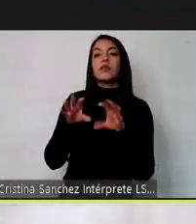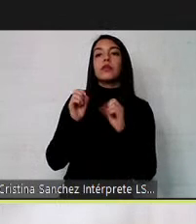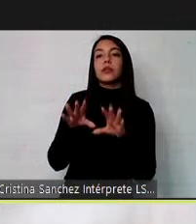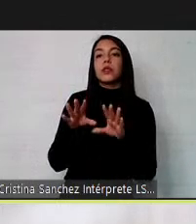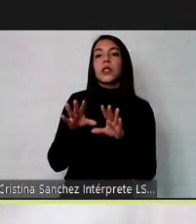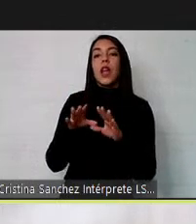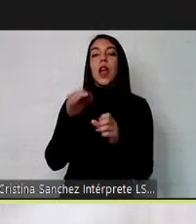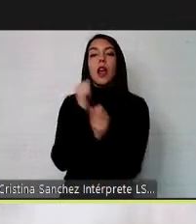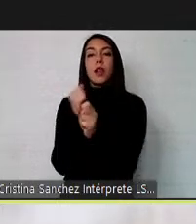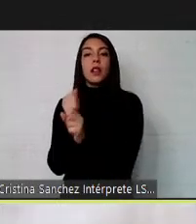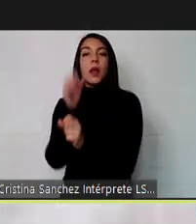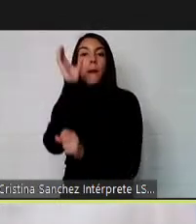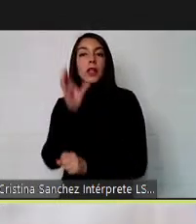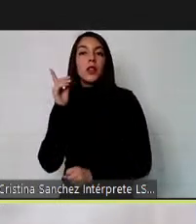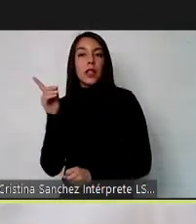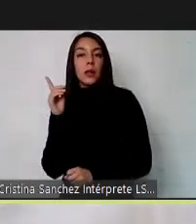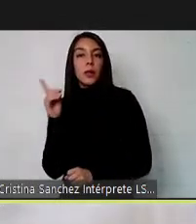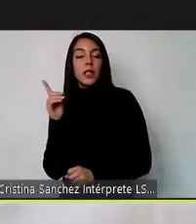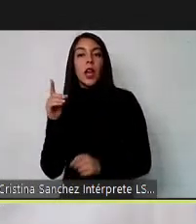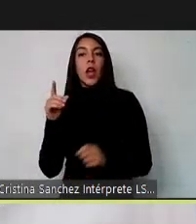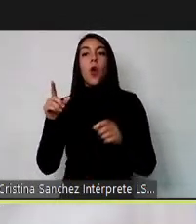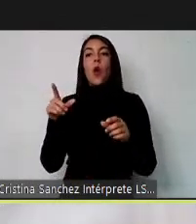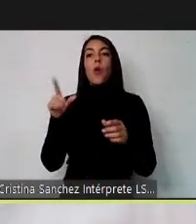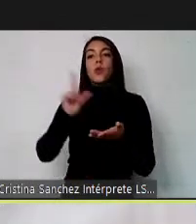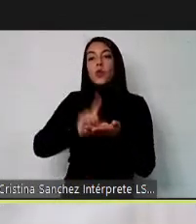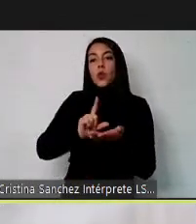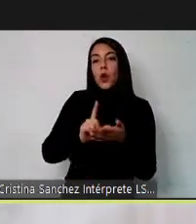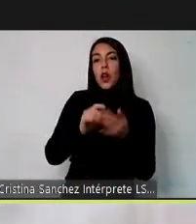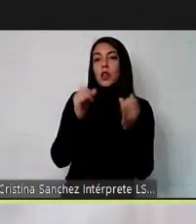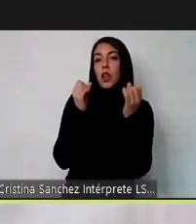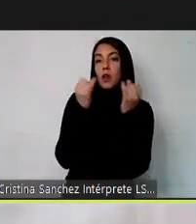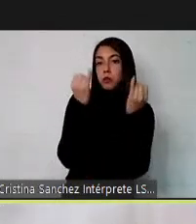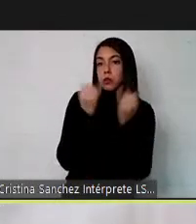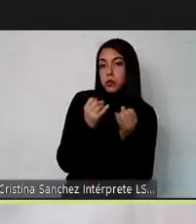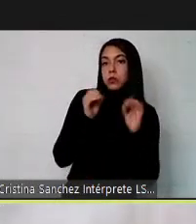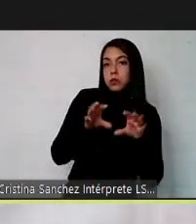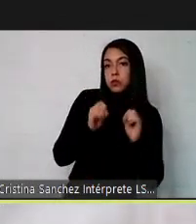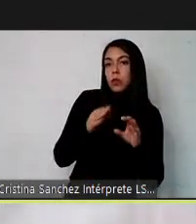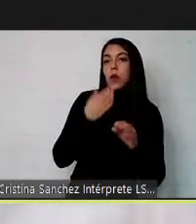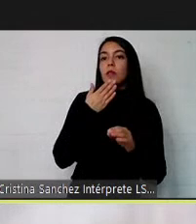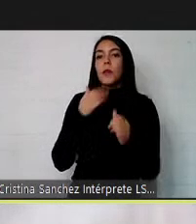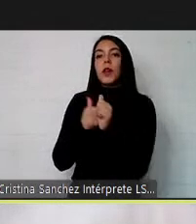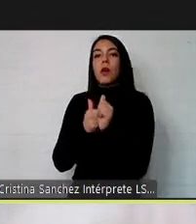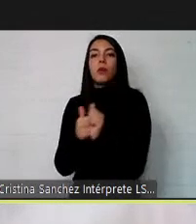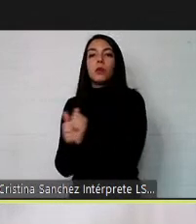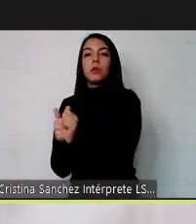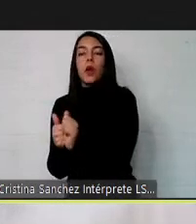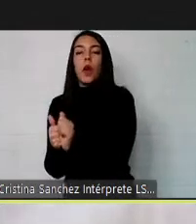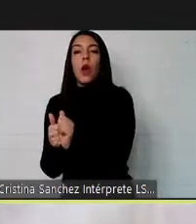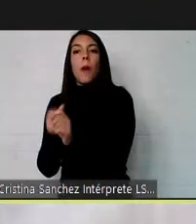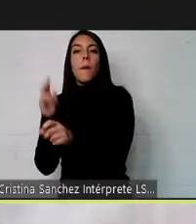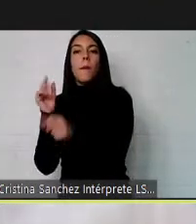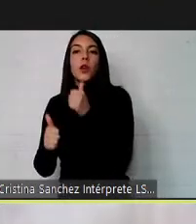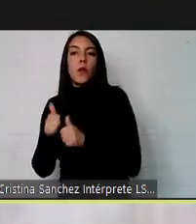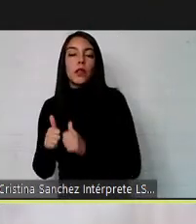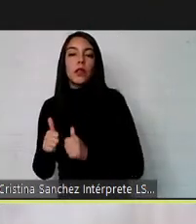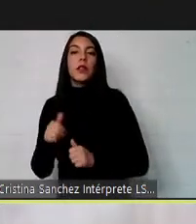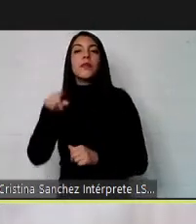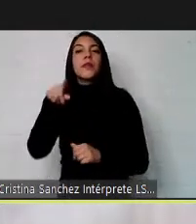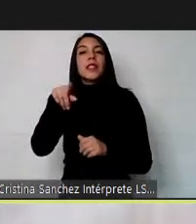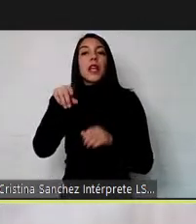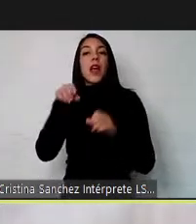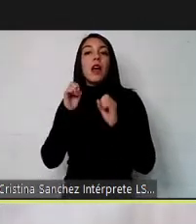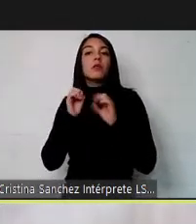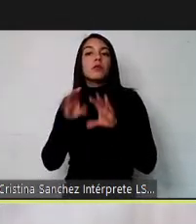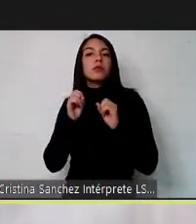discapacidad comprenda no solo espacios de formación sino que también de orientación profesional ¿por qué? porque esta capacitación